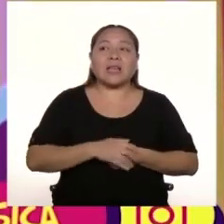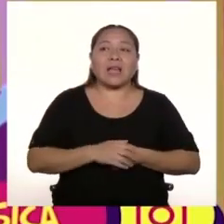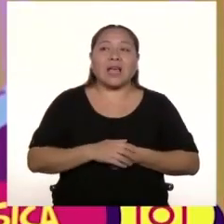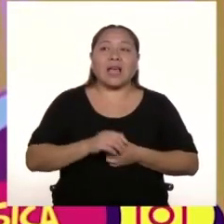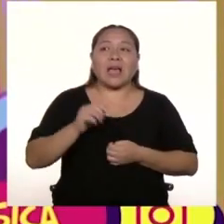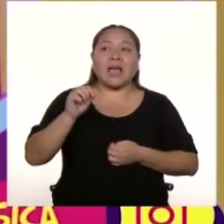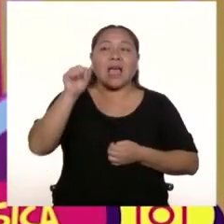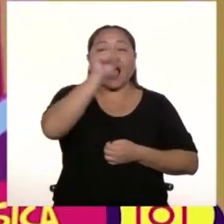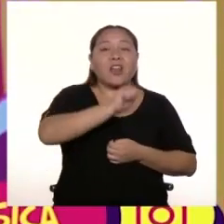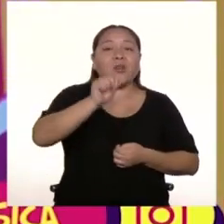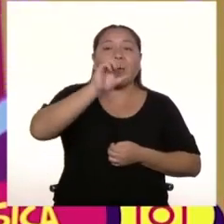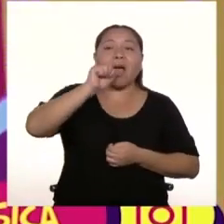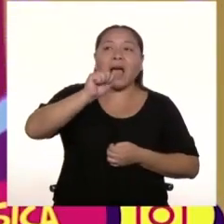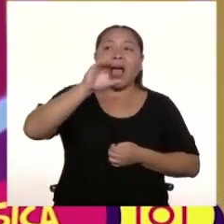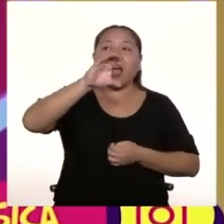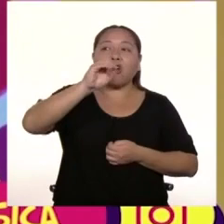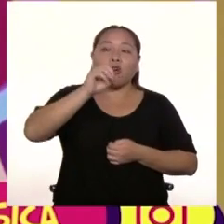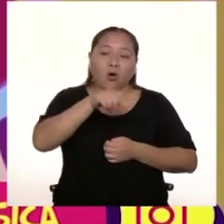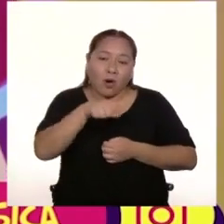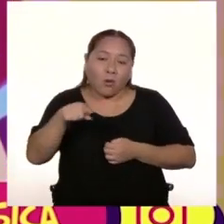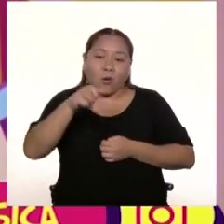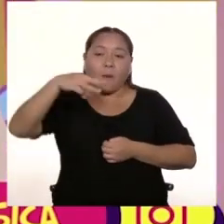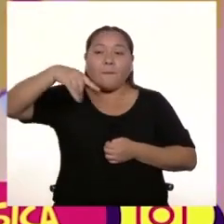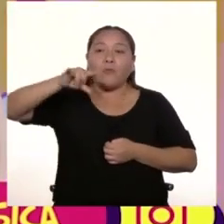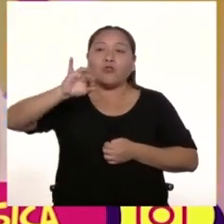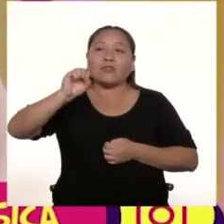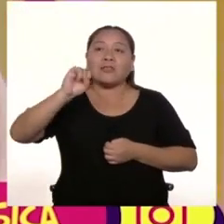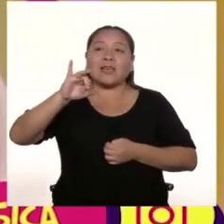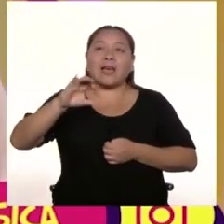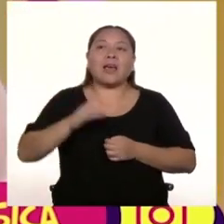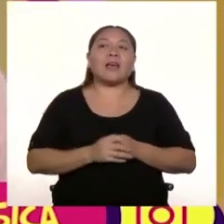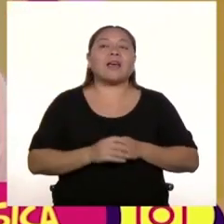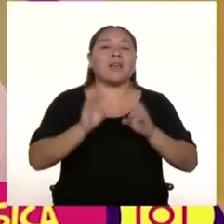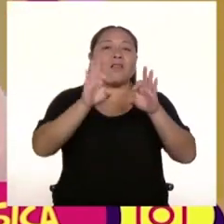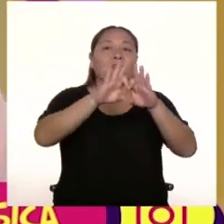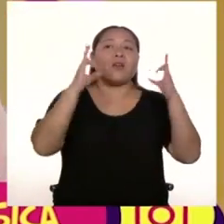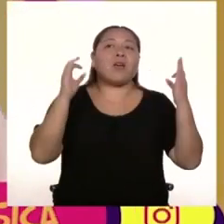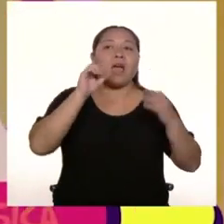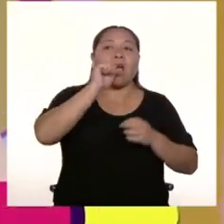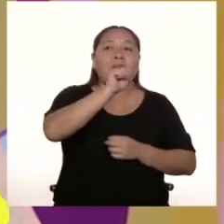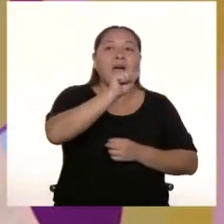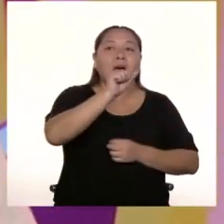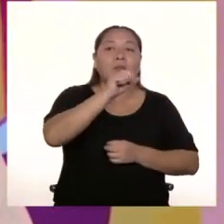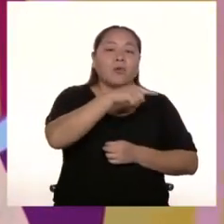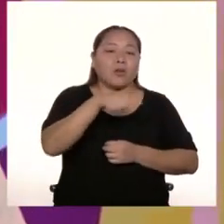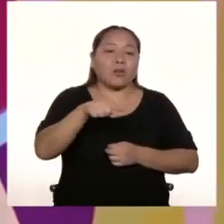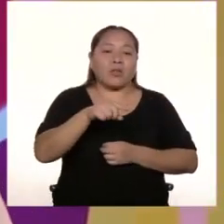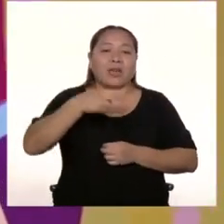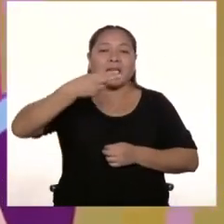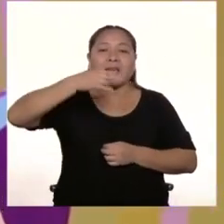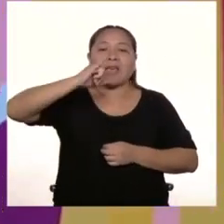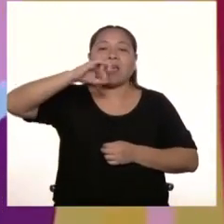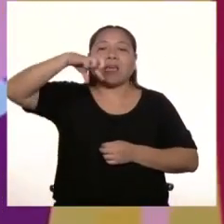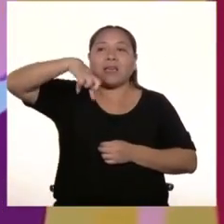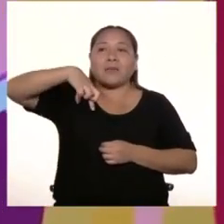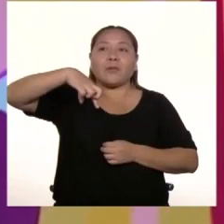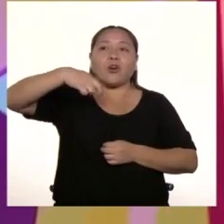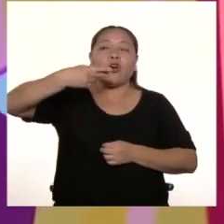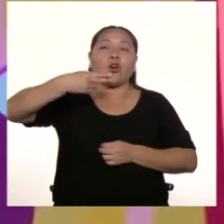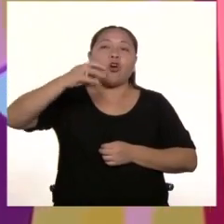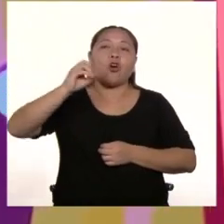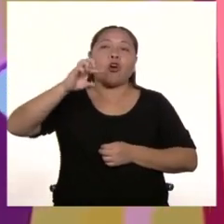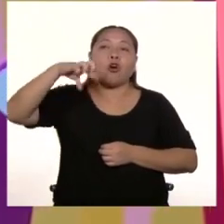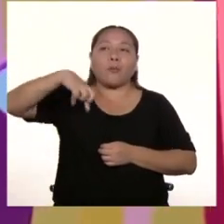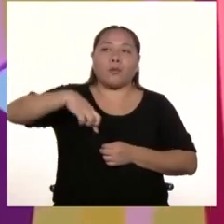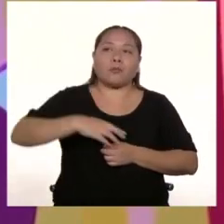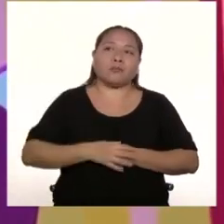Arroba Aco Guión abajo Música En Facebook Como Aco Guión abajo Hip Hop Y bueno En Spotify En